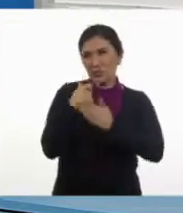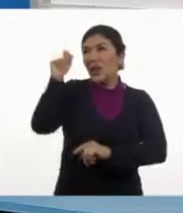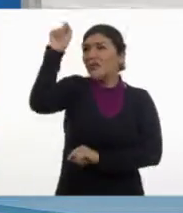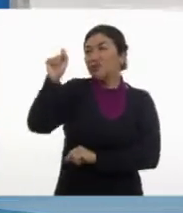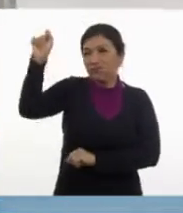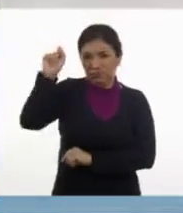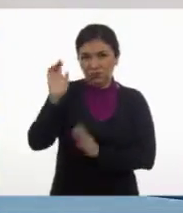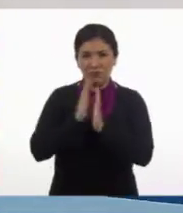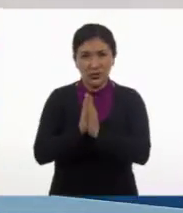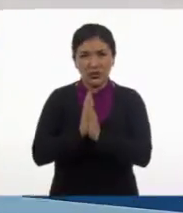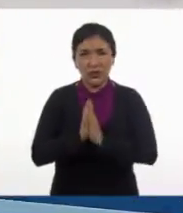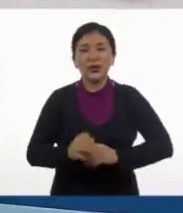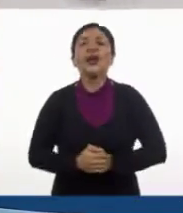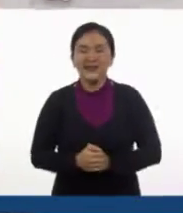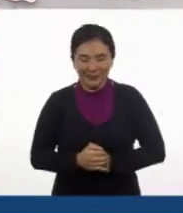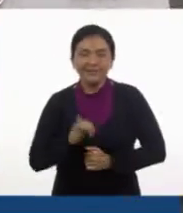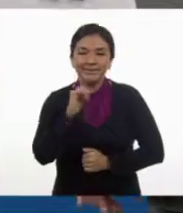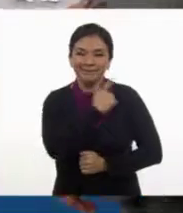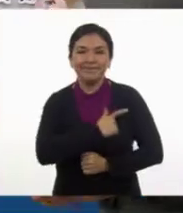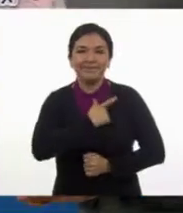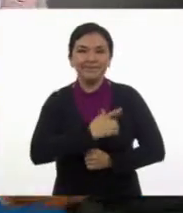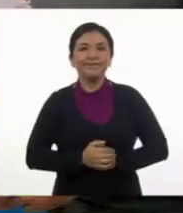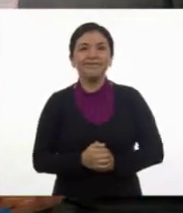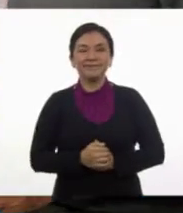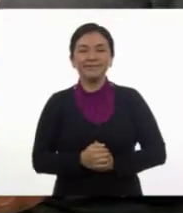pizarrón? Sí. Muy bien.